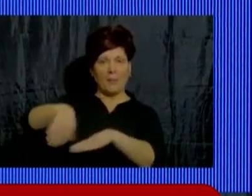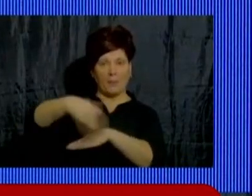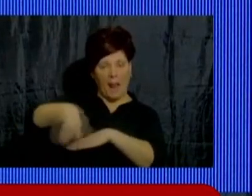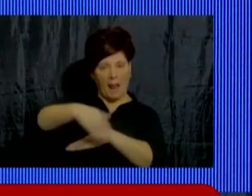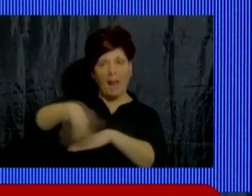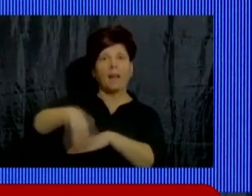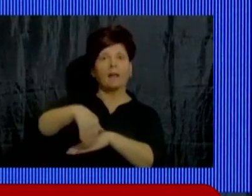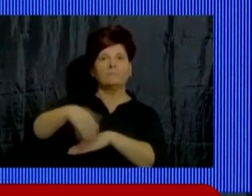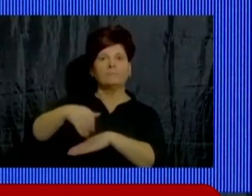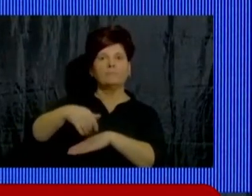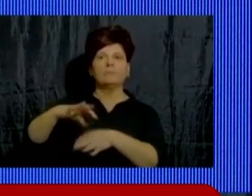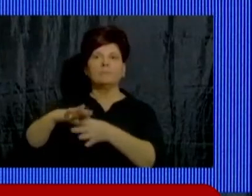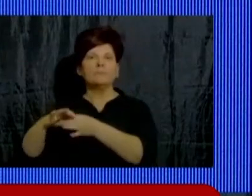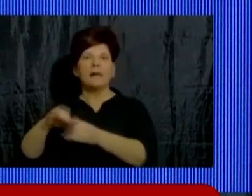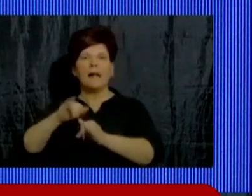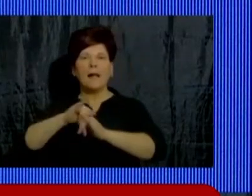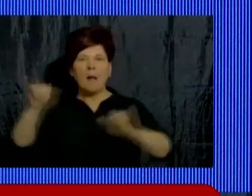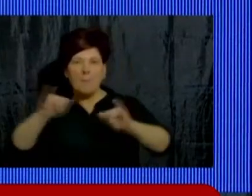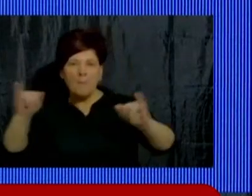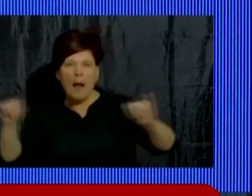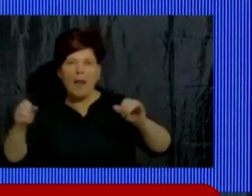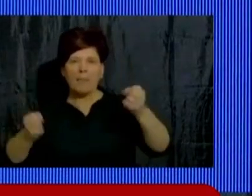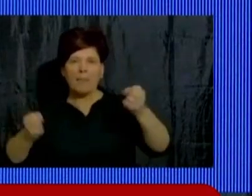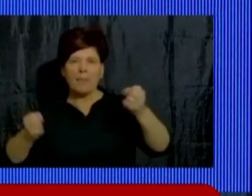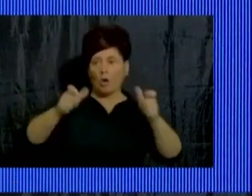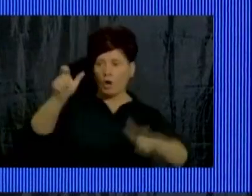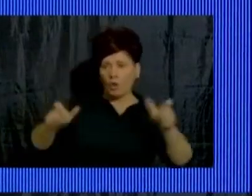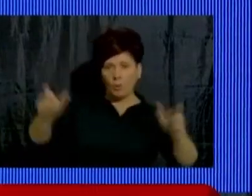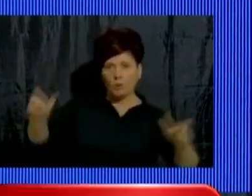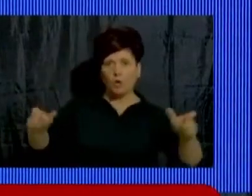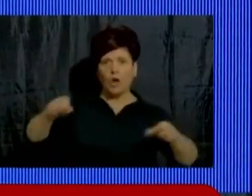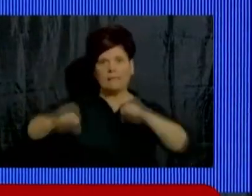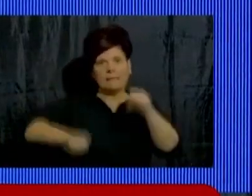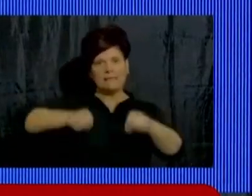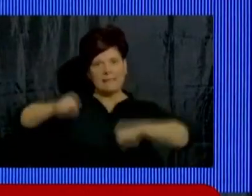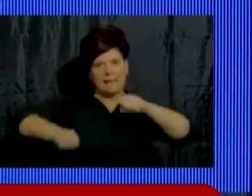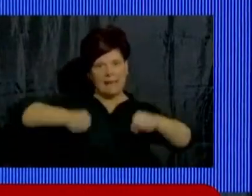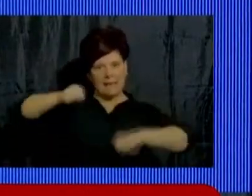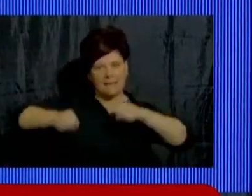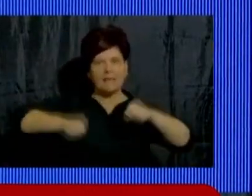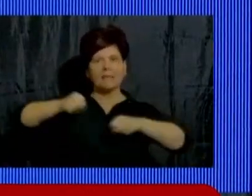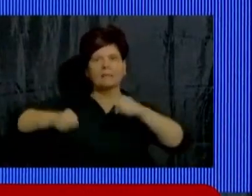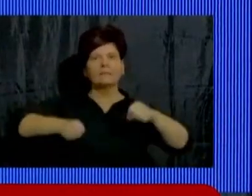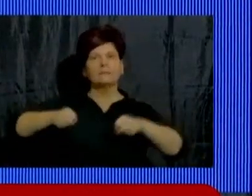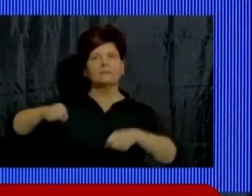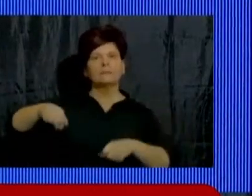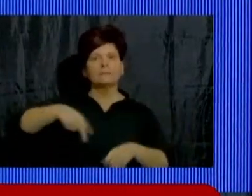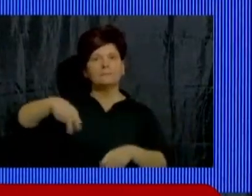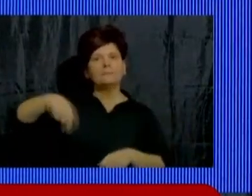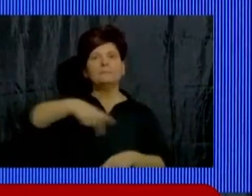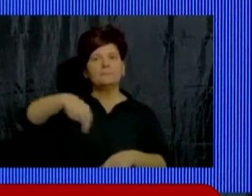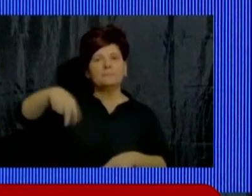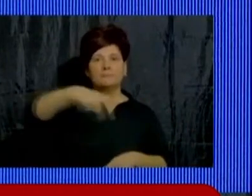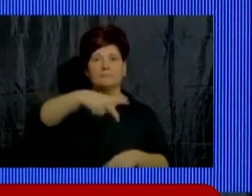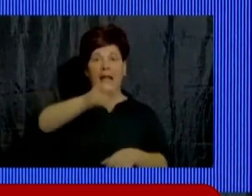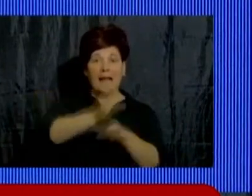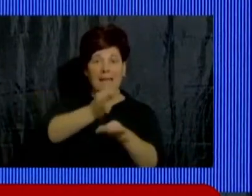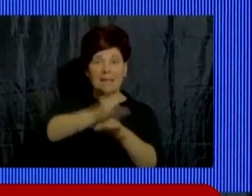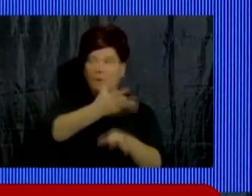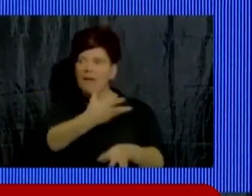vial con campañas para conductores peatones y ciclistas. Estamos llevando el programa de educación vial a las escuelas